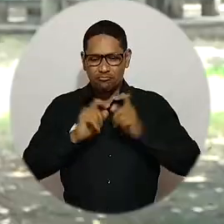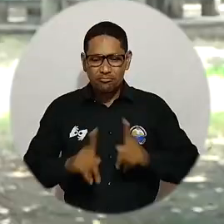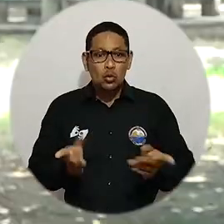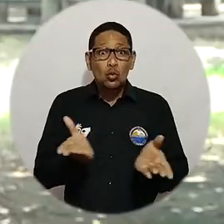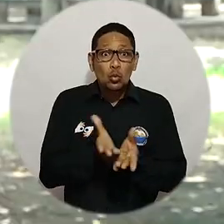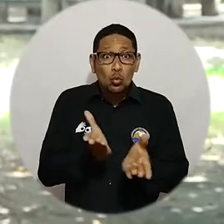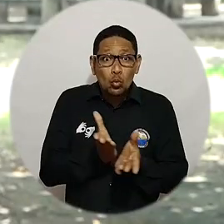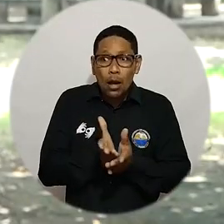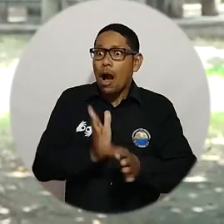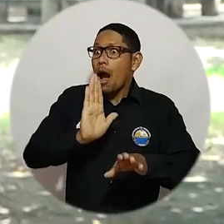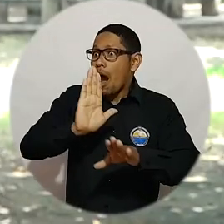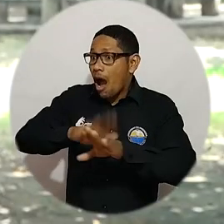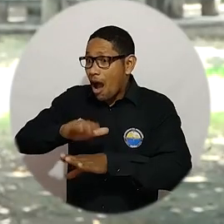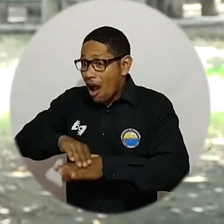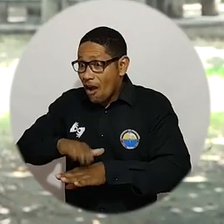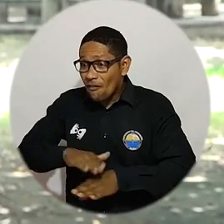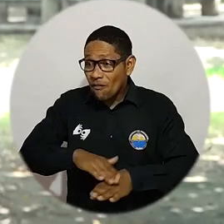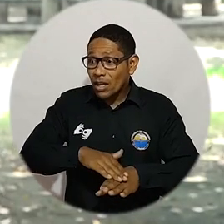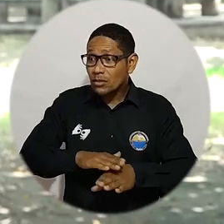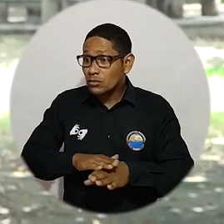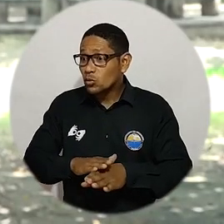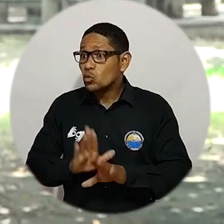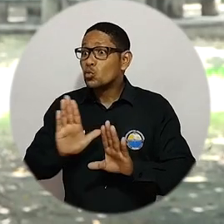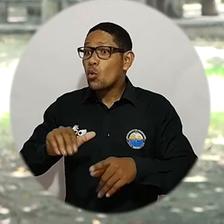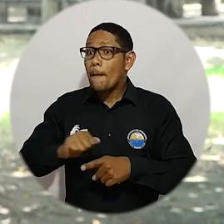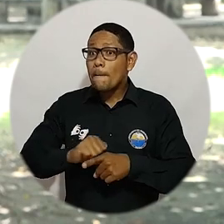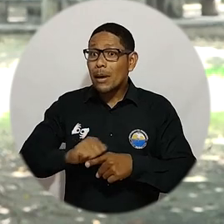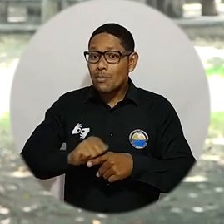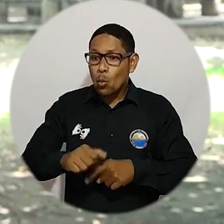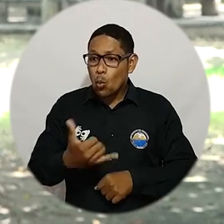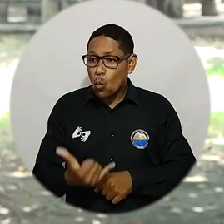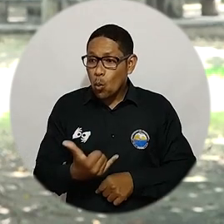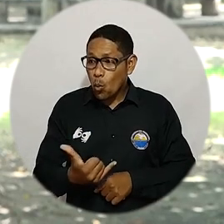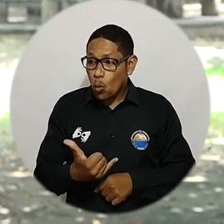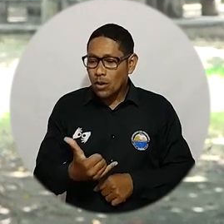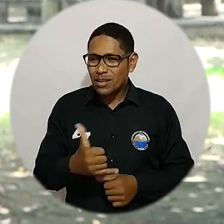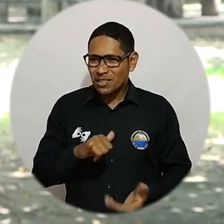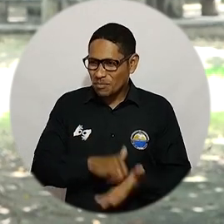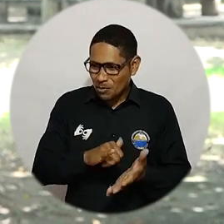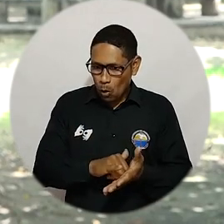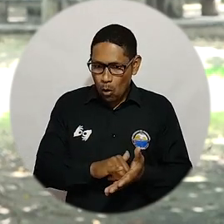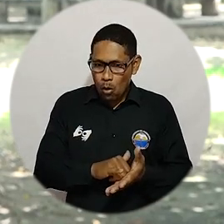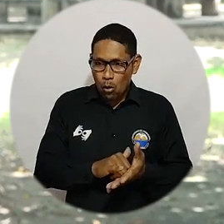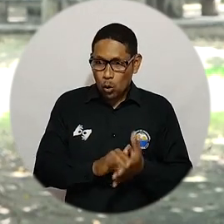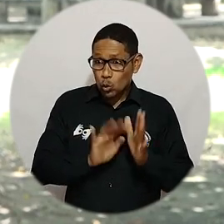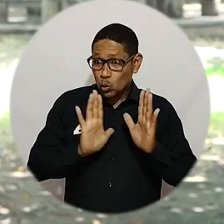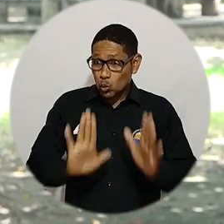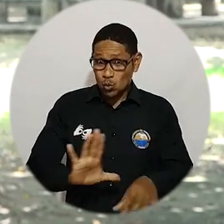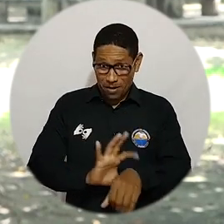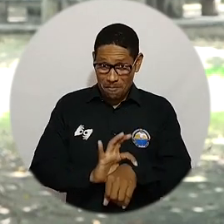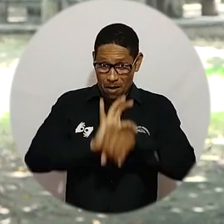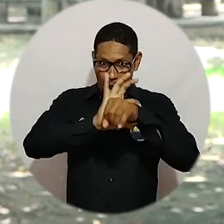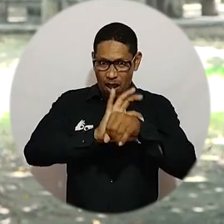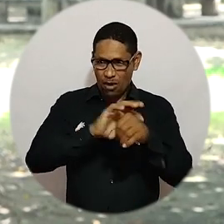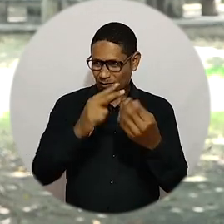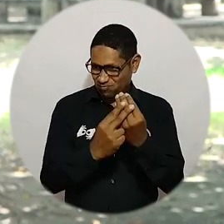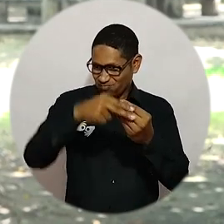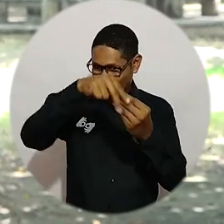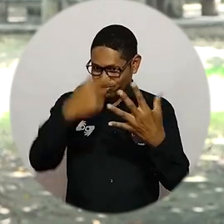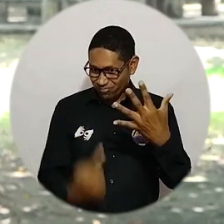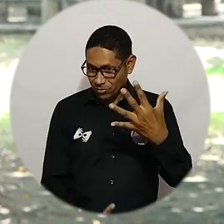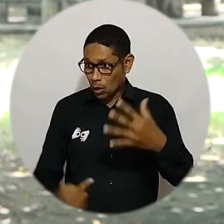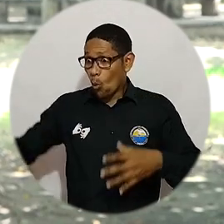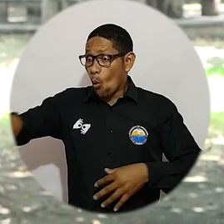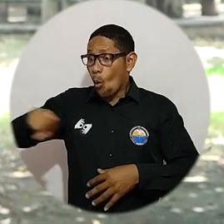gente. Los estudiantes, apenas les notifiqué que íbamos a hacer la práctica el día de hoy con los equipos médicos. De verdad fue